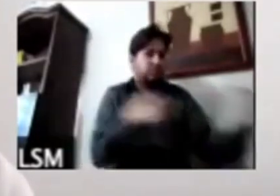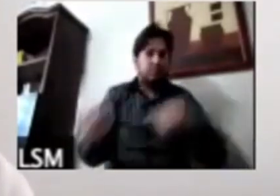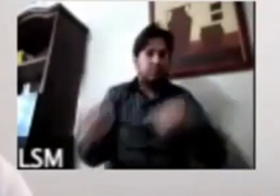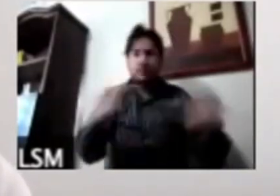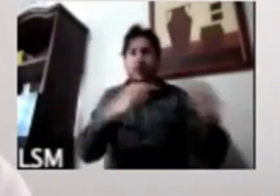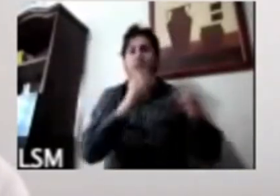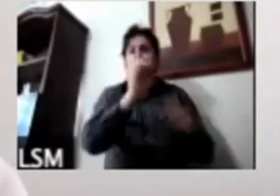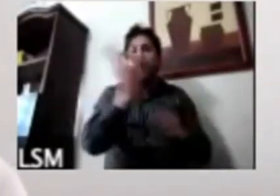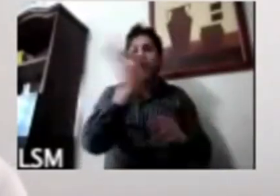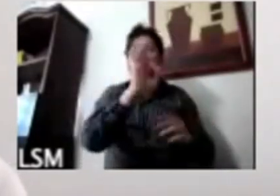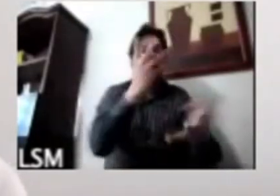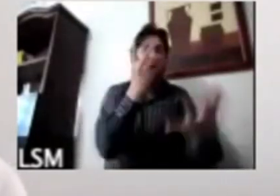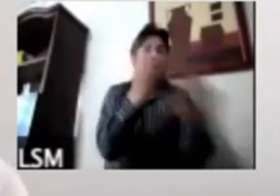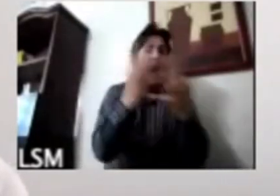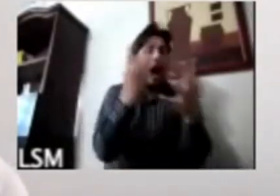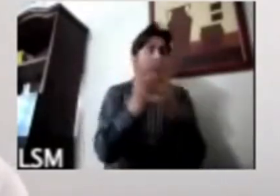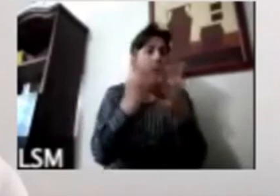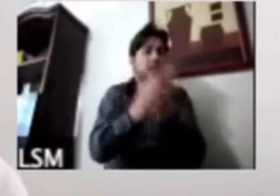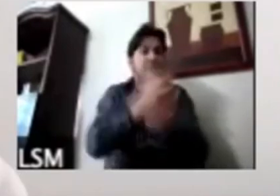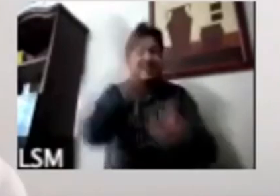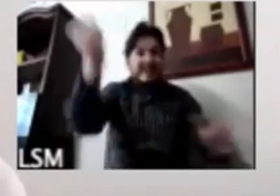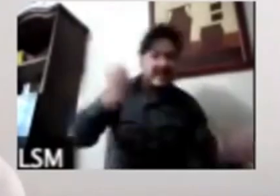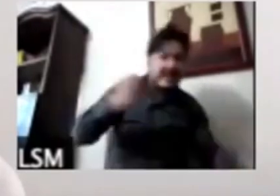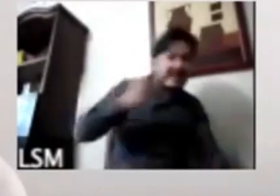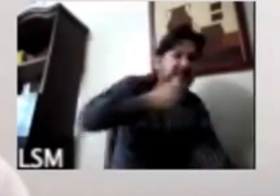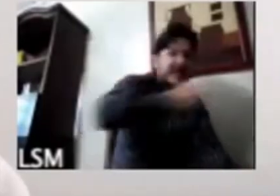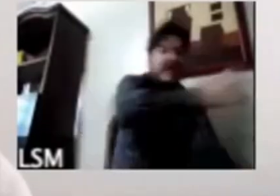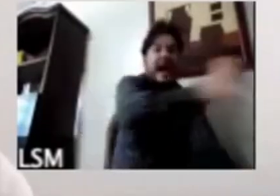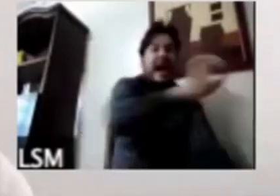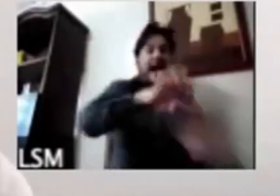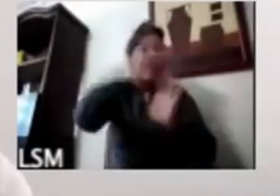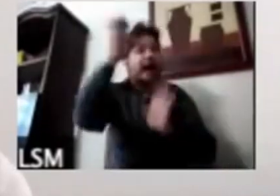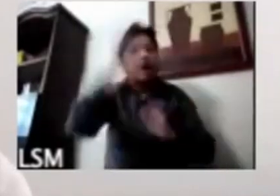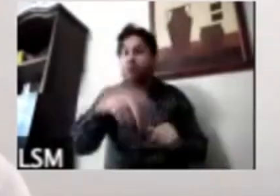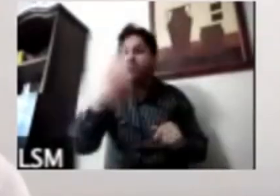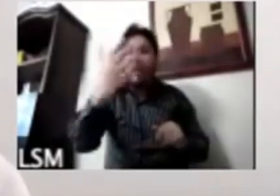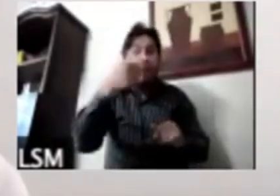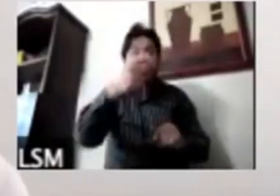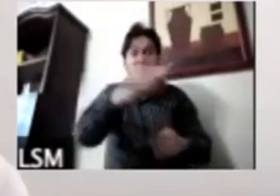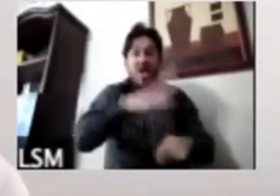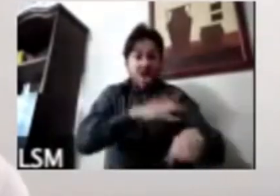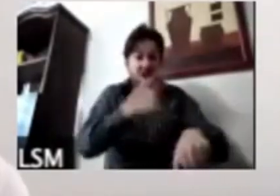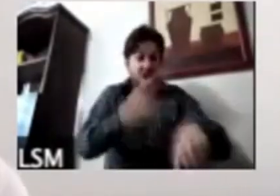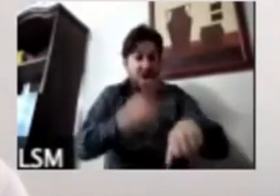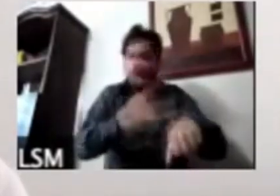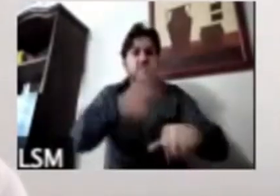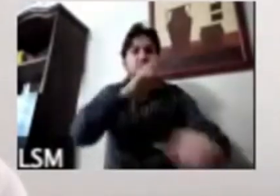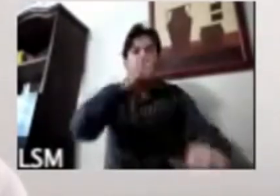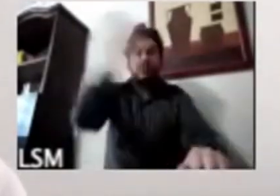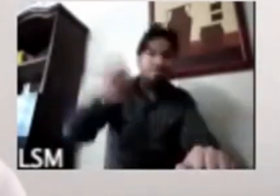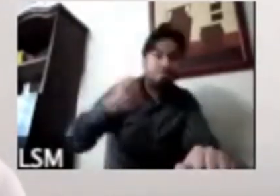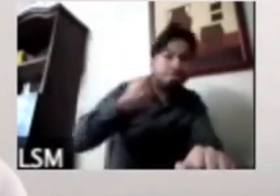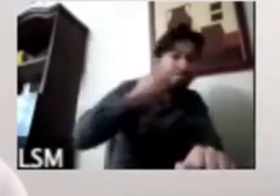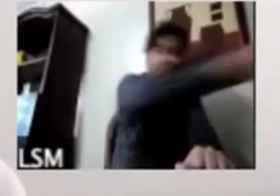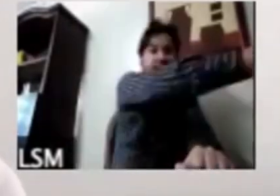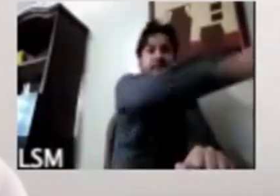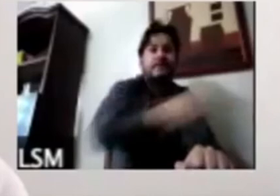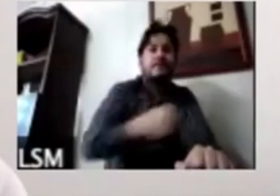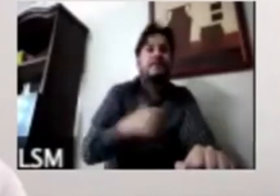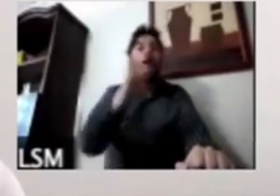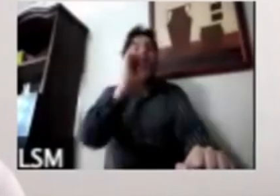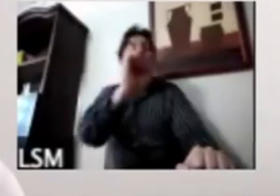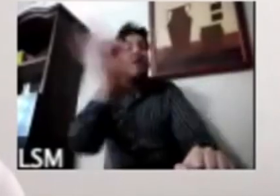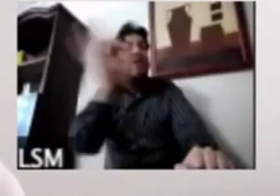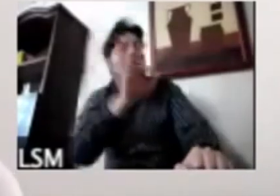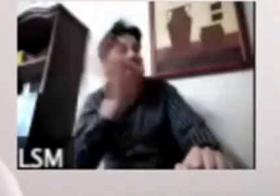temporalmente a personas que incumplieran con la cuarentena estaba a favor de que se utilizaran a las fuerzas armadas